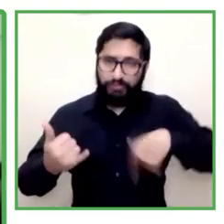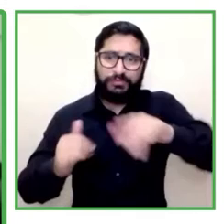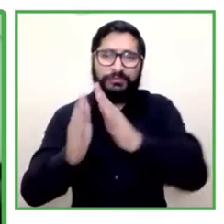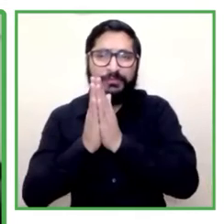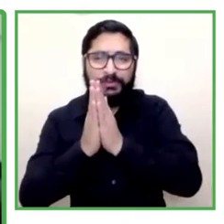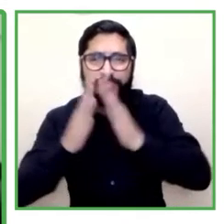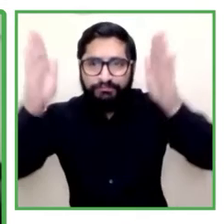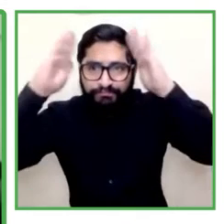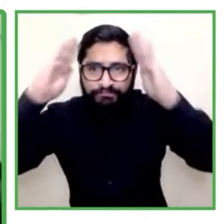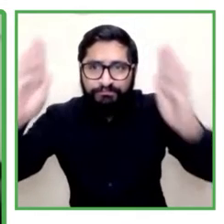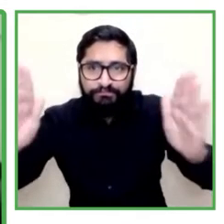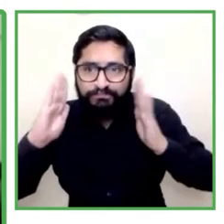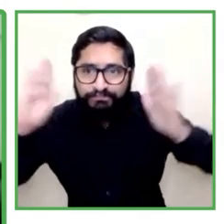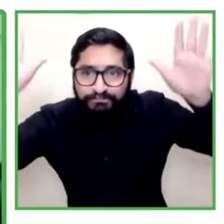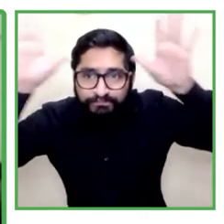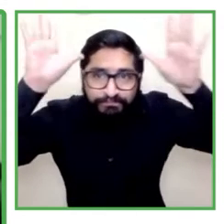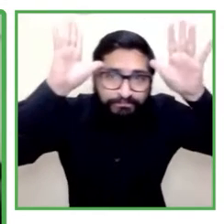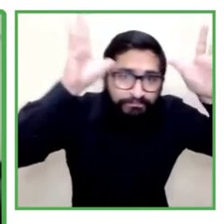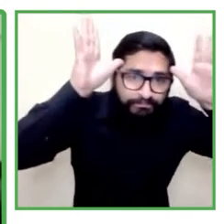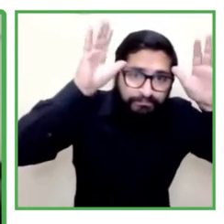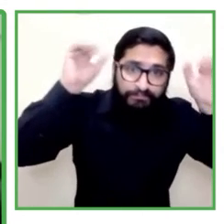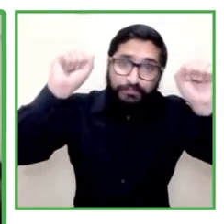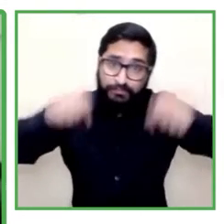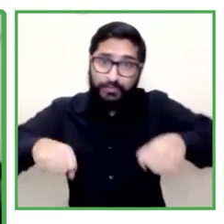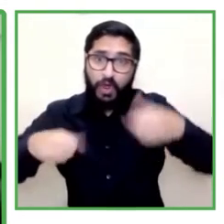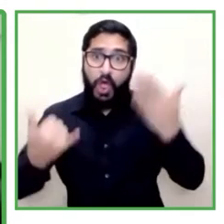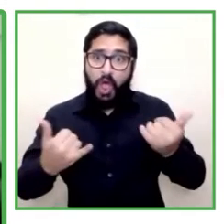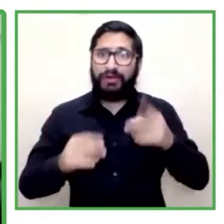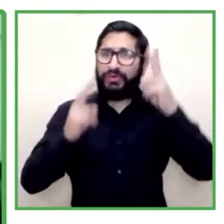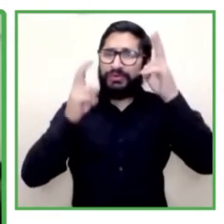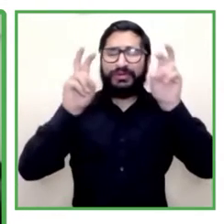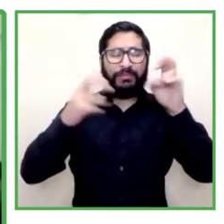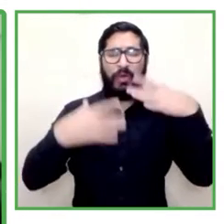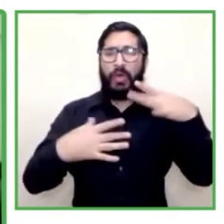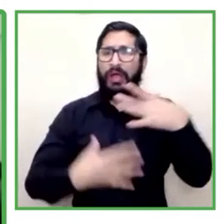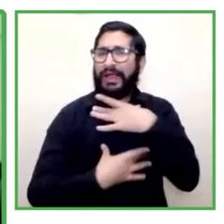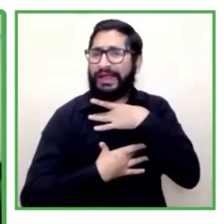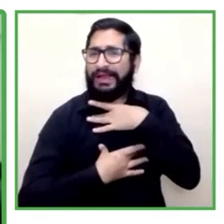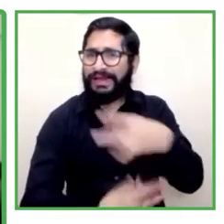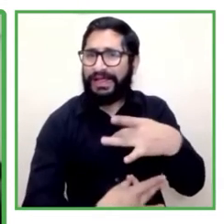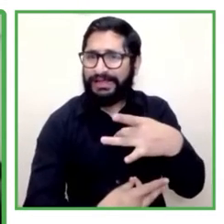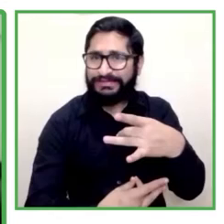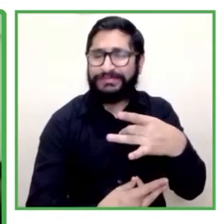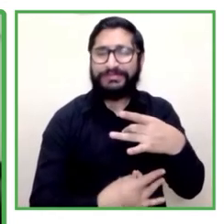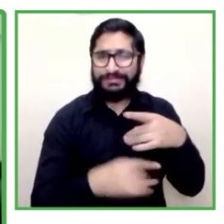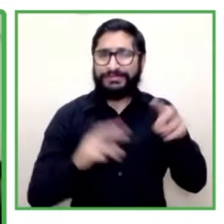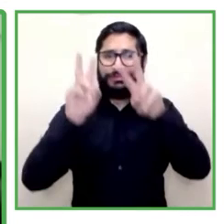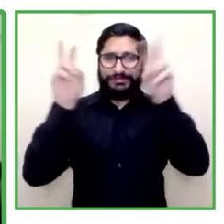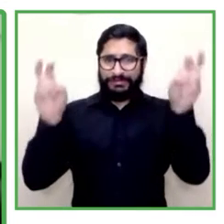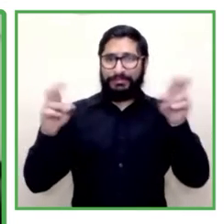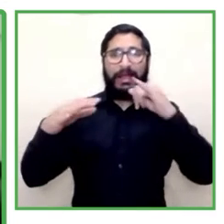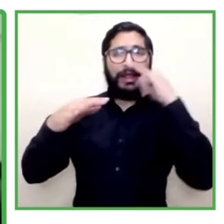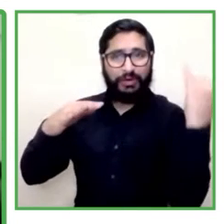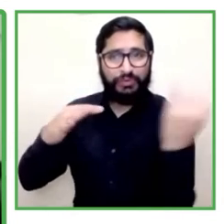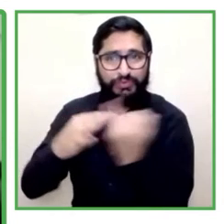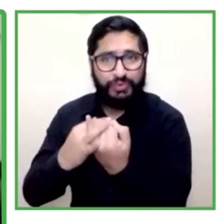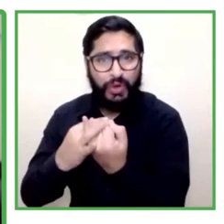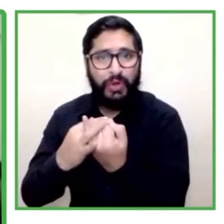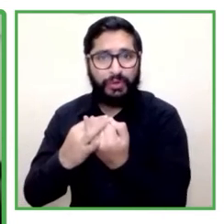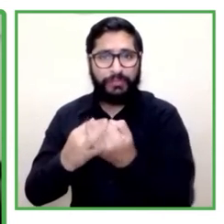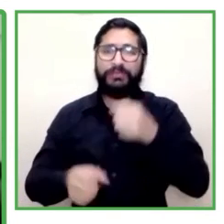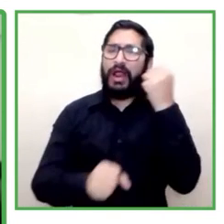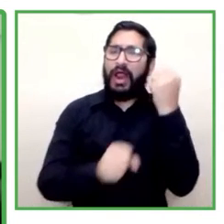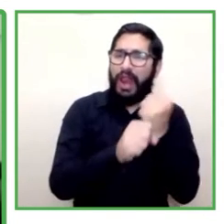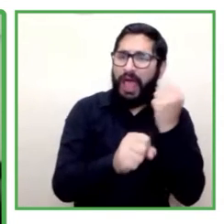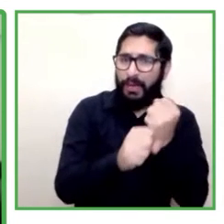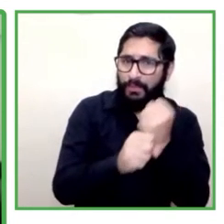interesadas en la promoción de la inclusión, que vamos a estar trabajando con mucho compromiso por la